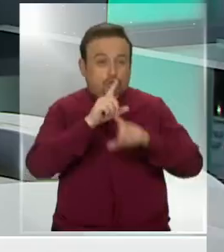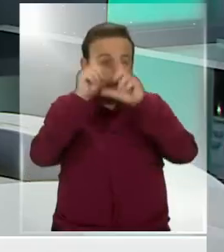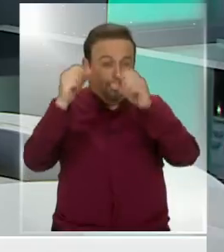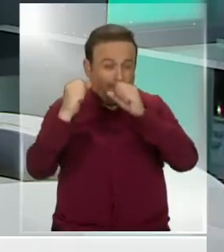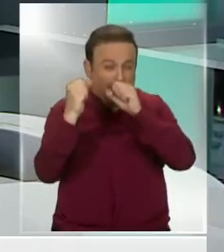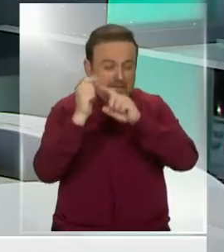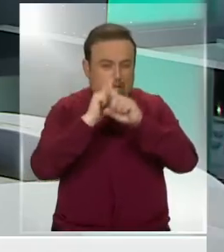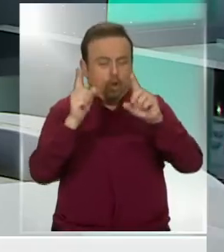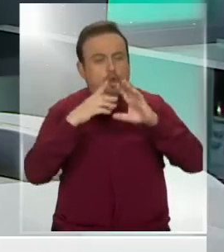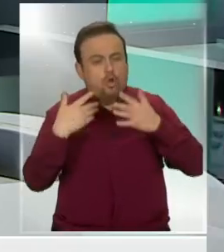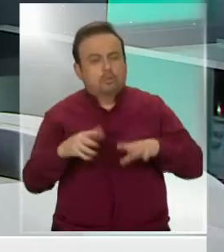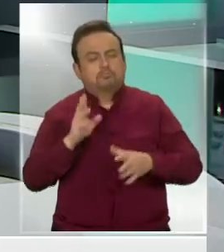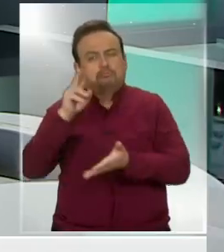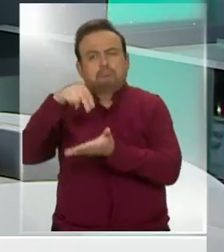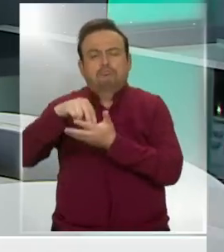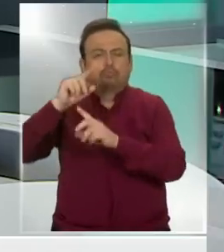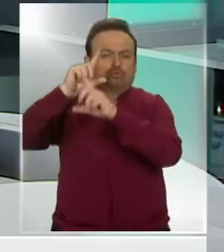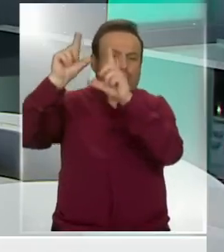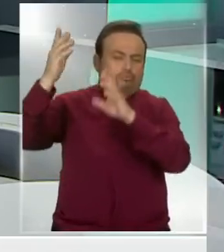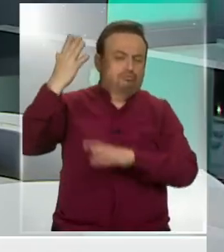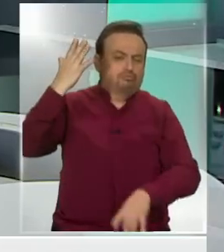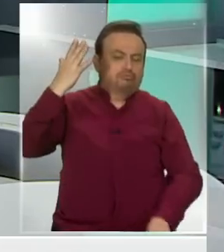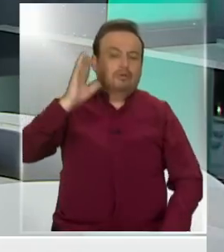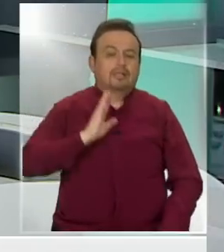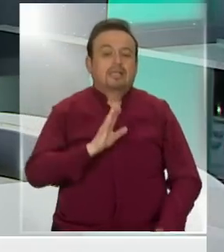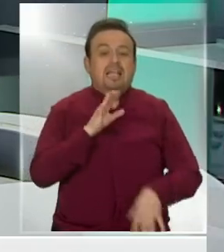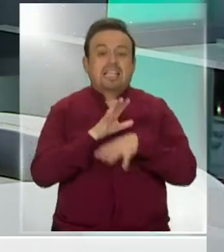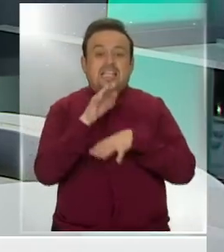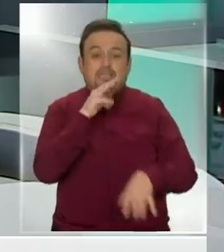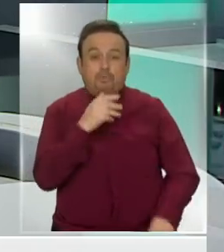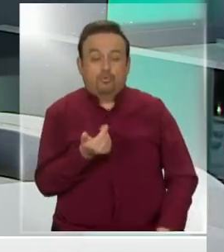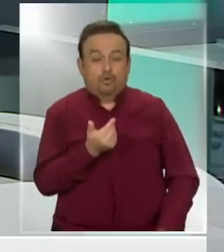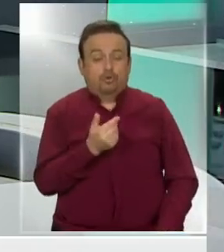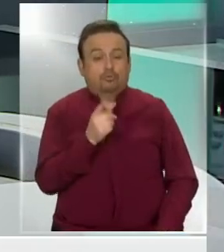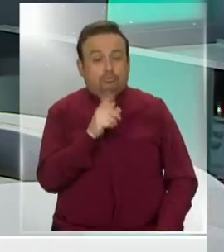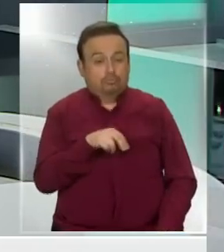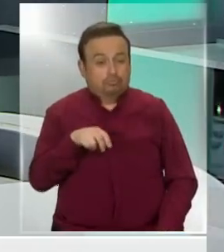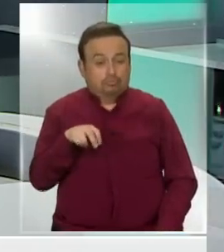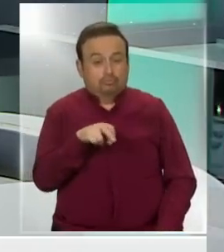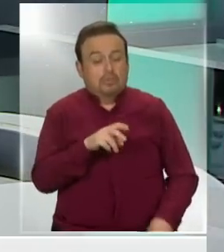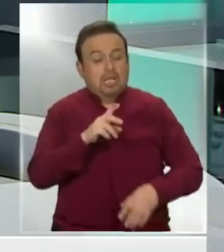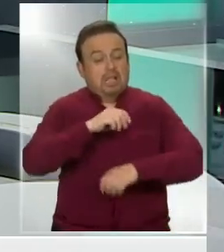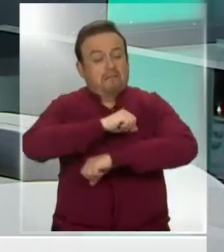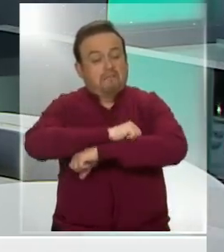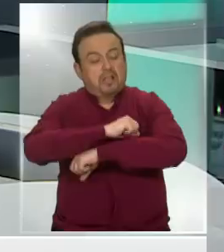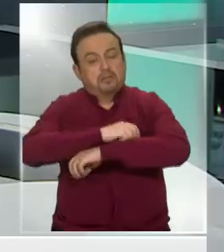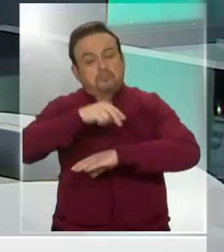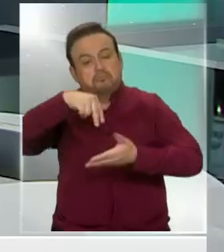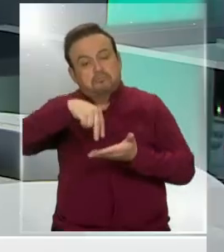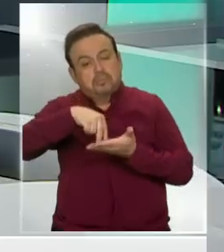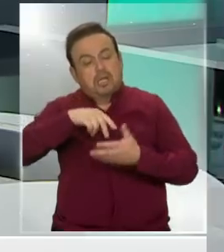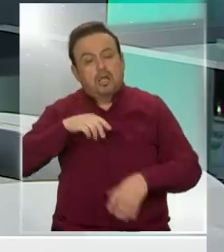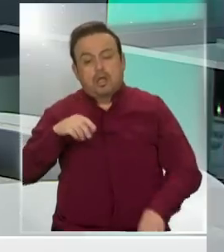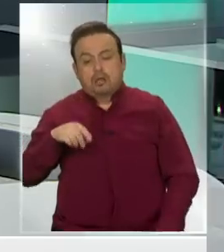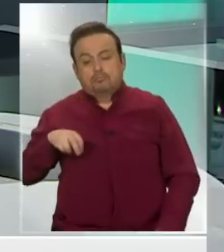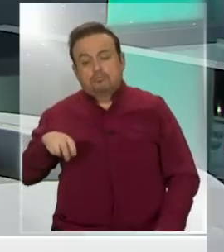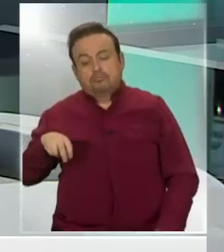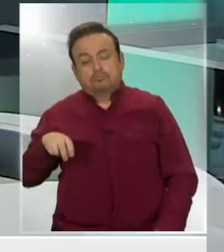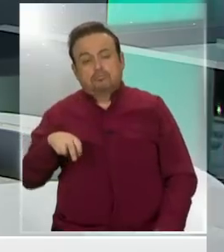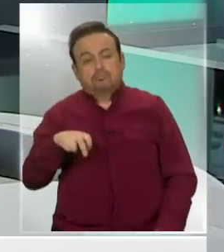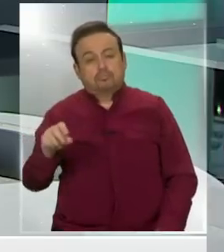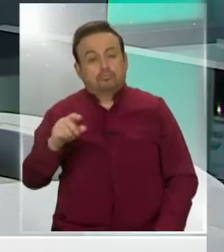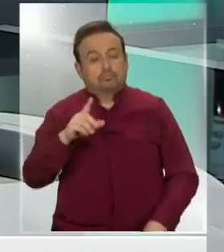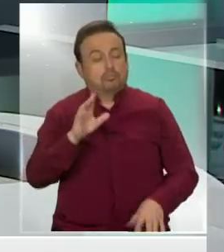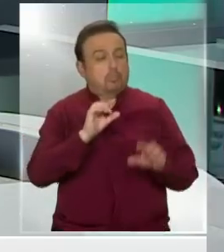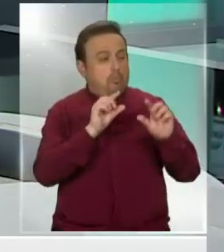radiación. Claro. Para evitar problemas. Ahora, lo importante es que usted cuando salga a tomar el sol, si es que puede en el balcón, o caminar en un lado, en una parte donde no